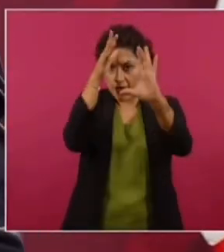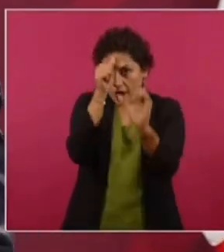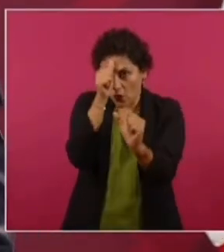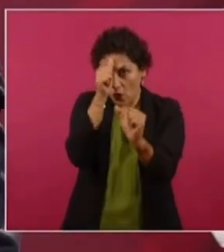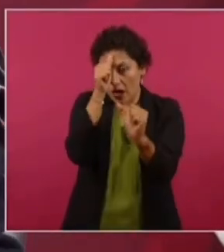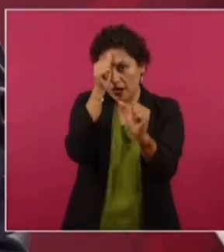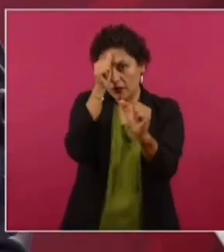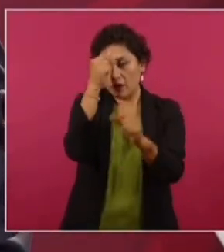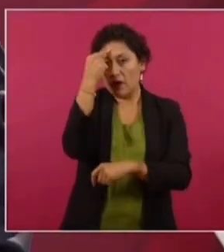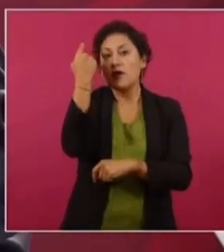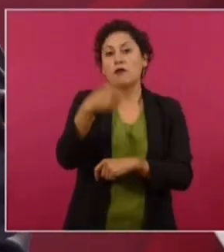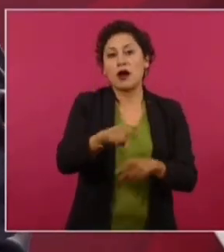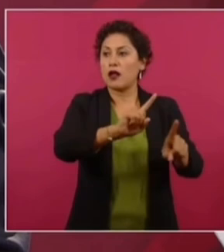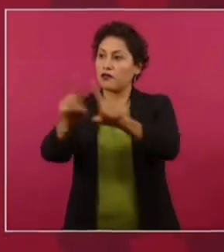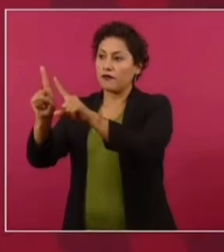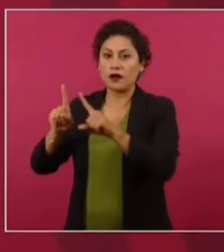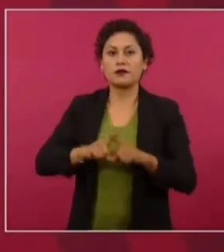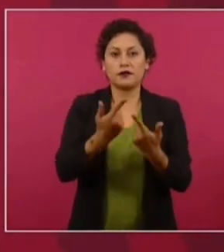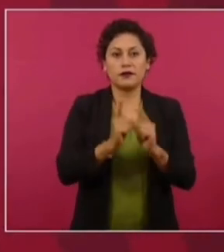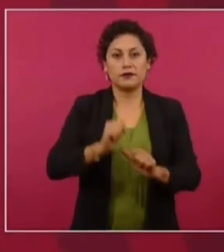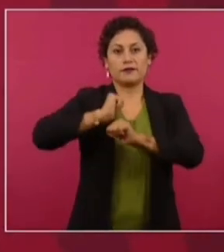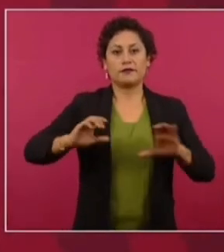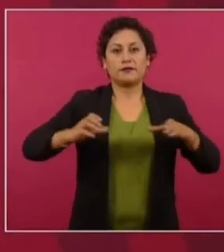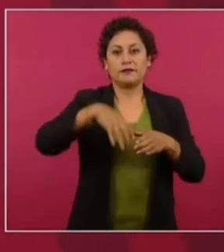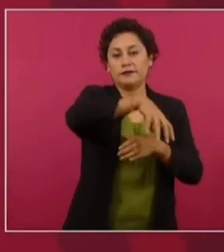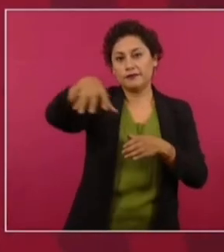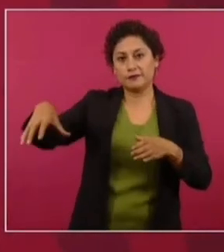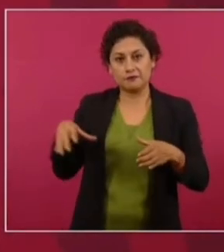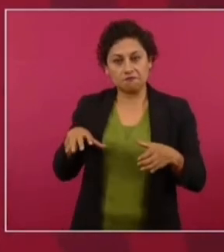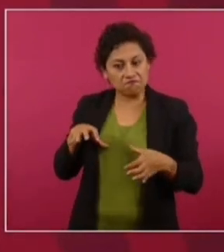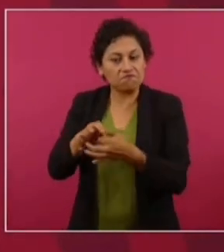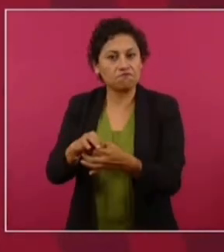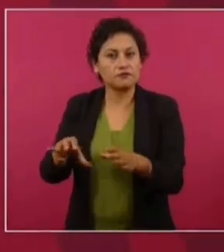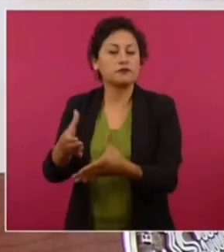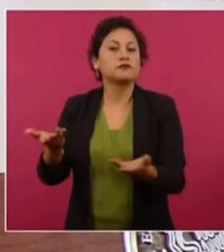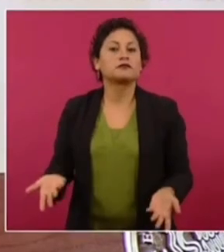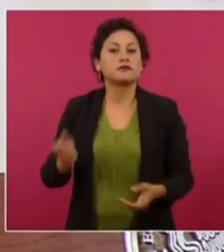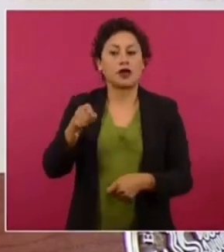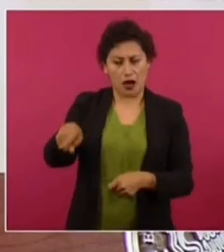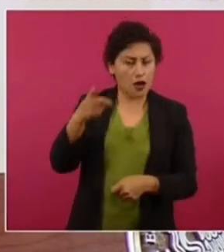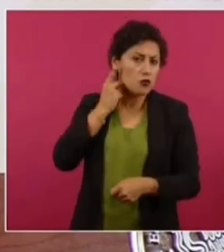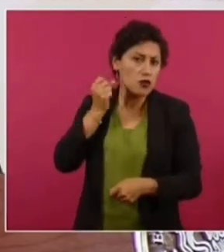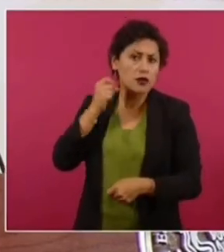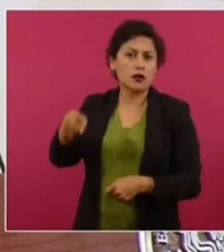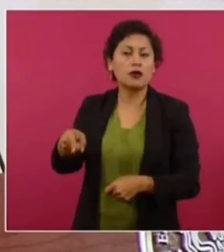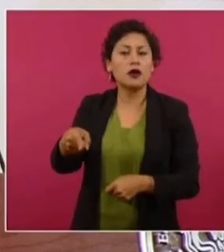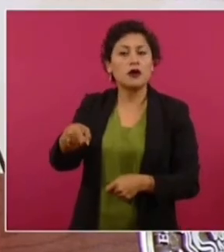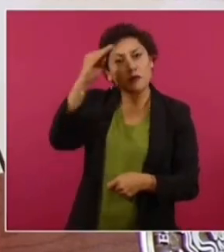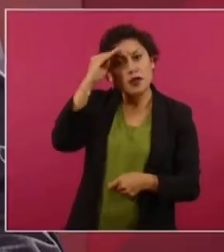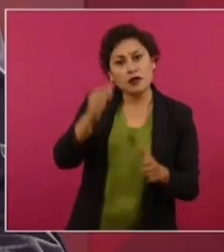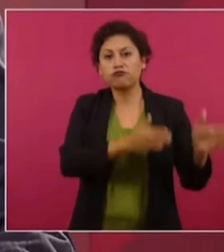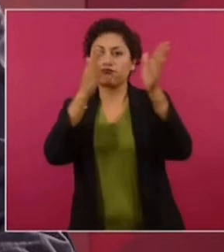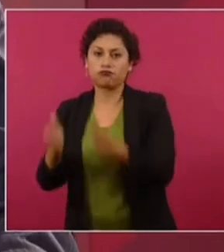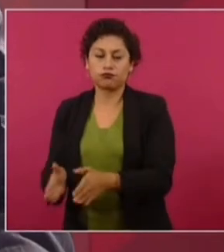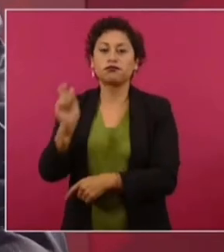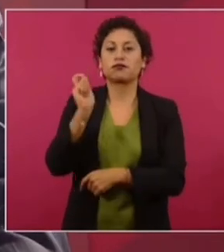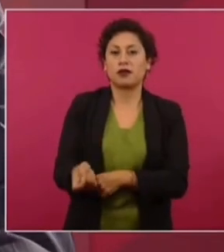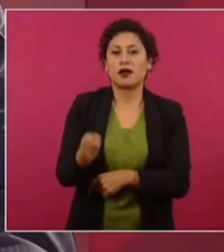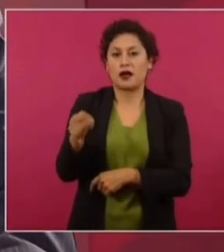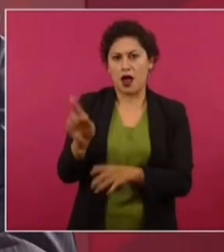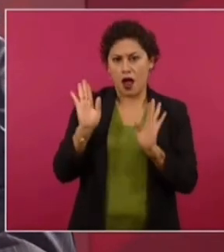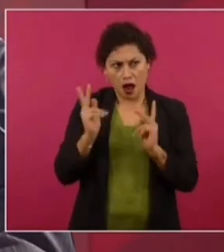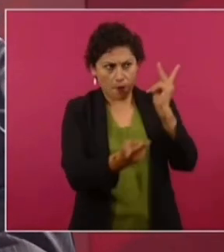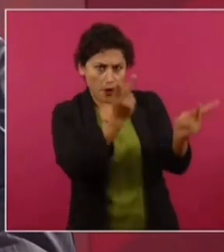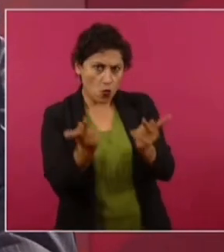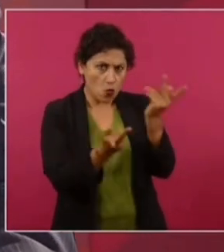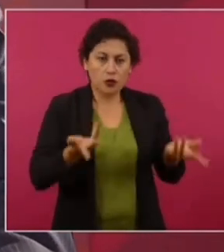las fuerzas políticas en el Congreso. De que se dé plazo y que se diga, vamos a hacer una consulta y le preguntamos a la